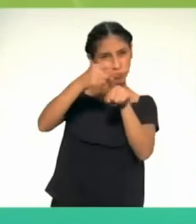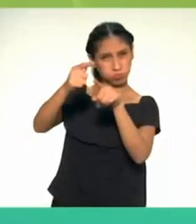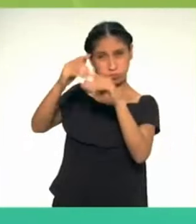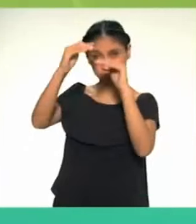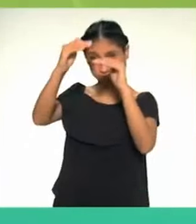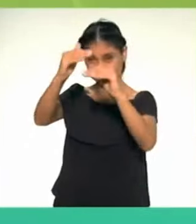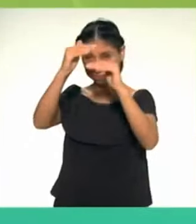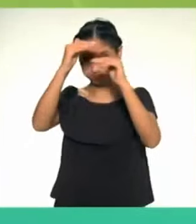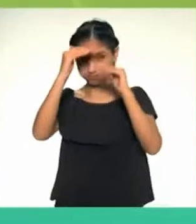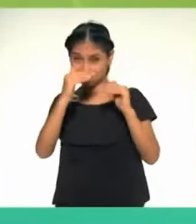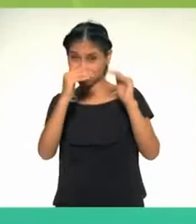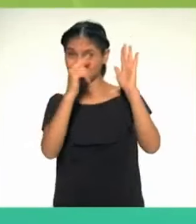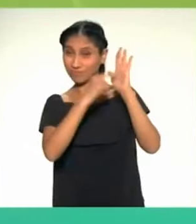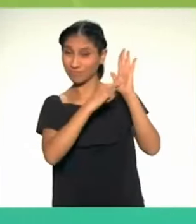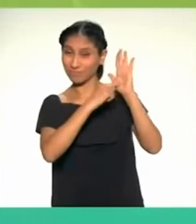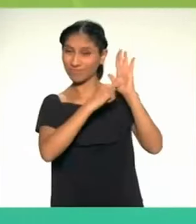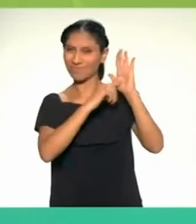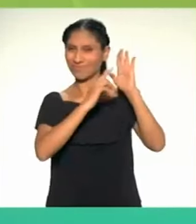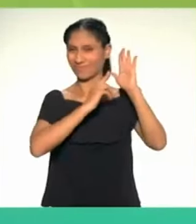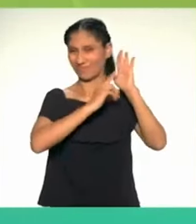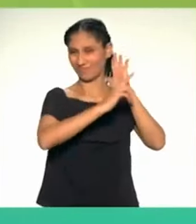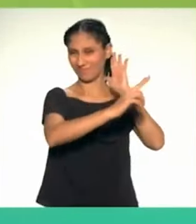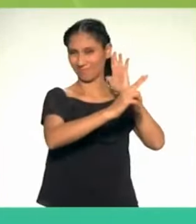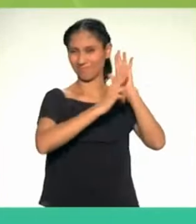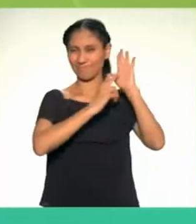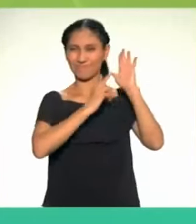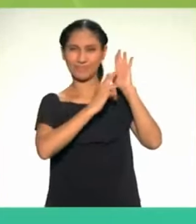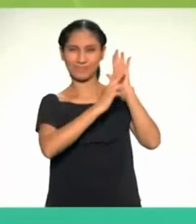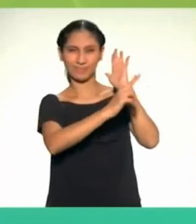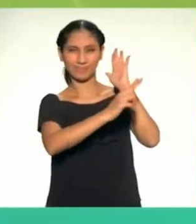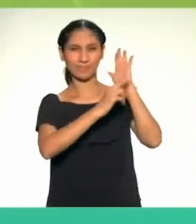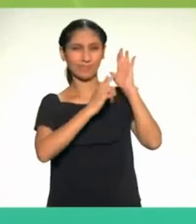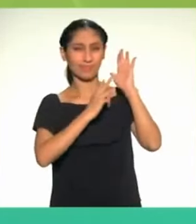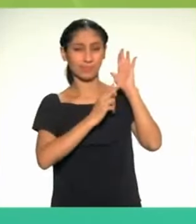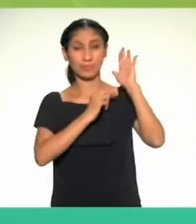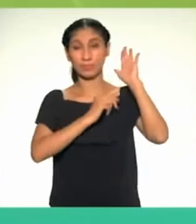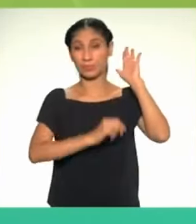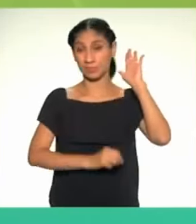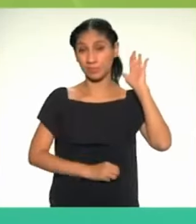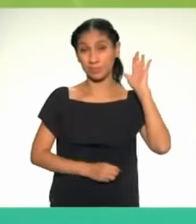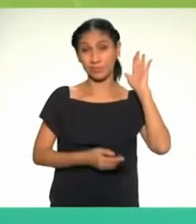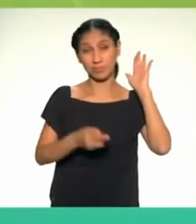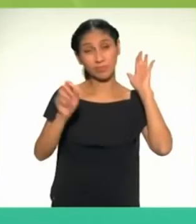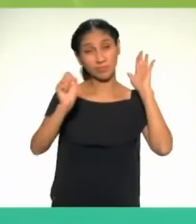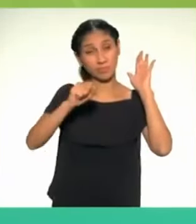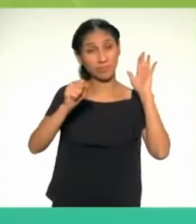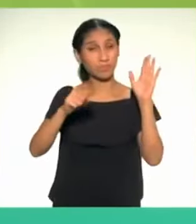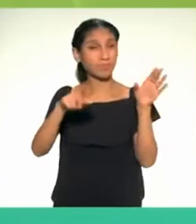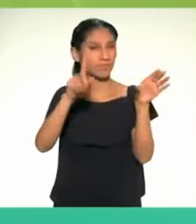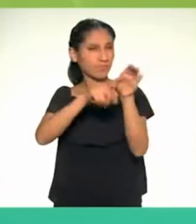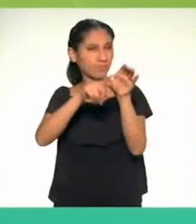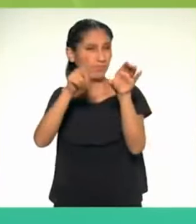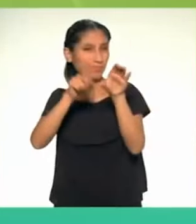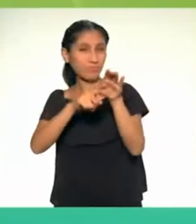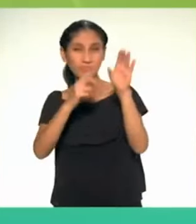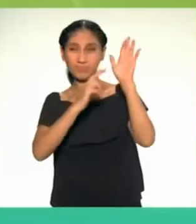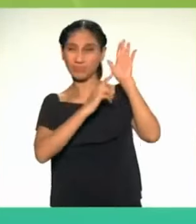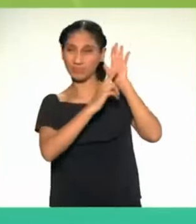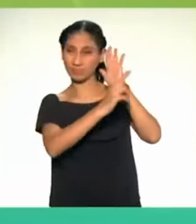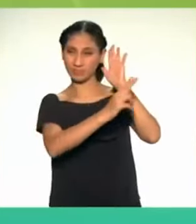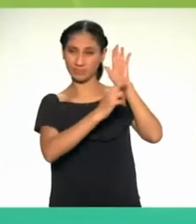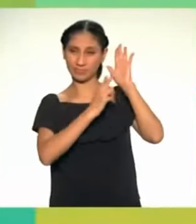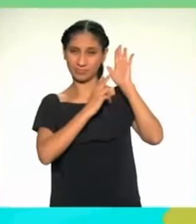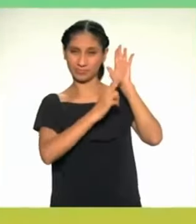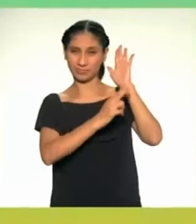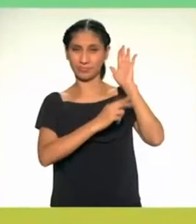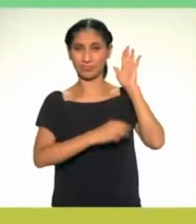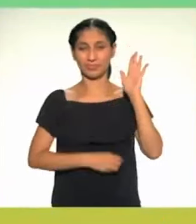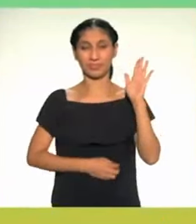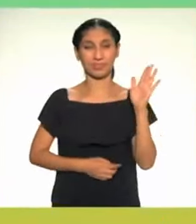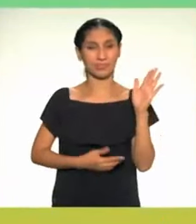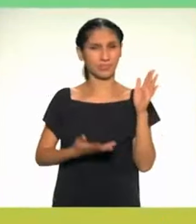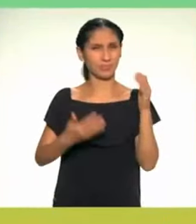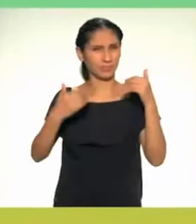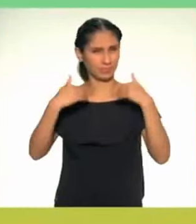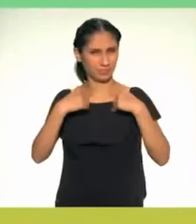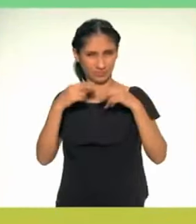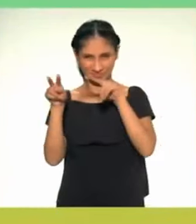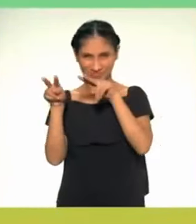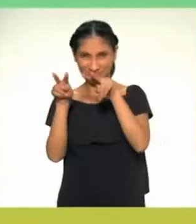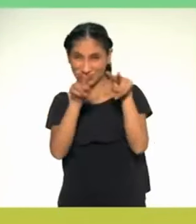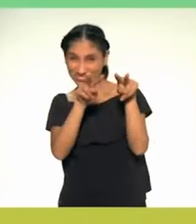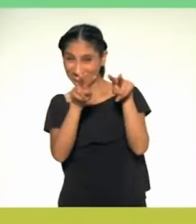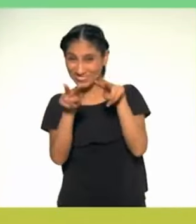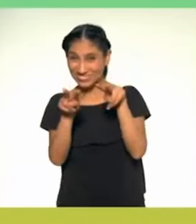forestales y ecosistemas marinos y costeros, y se incluye a los ecosistemas de cuevas. Tenemos a los